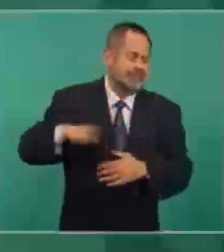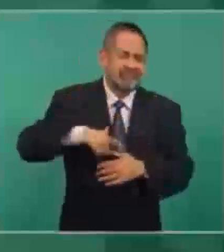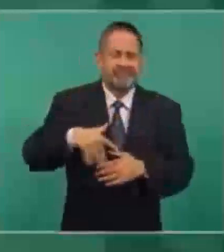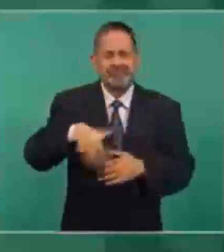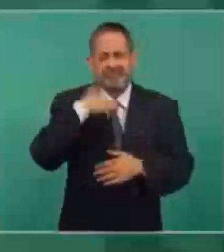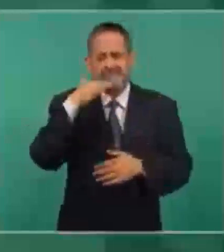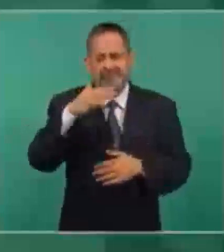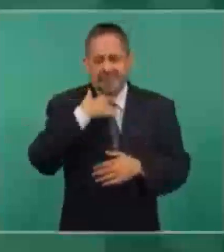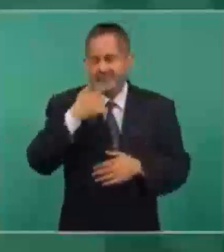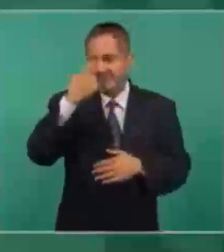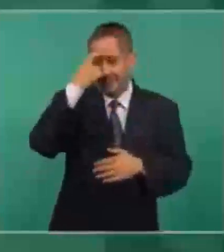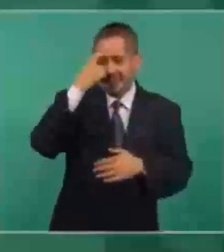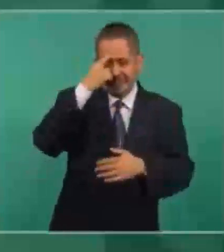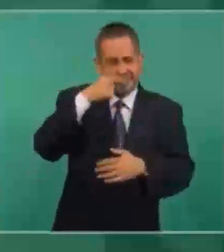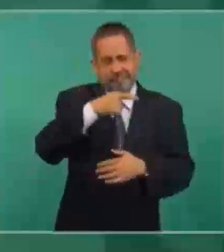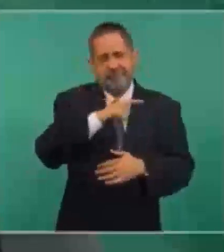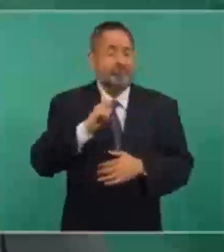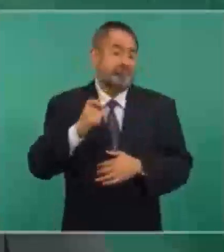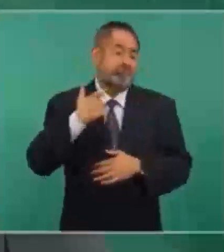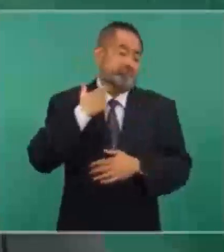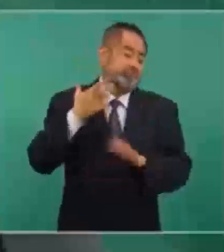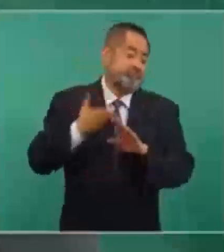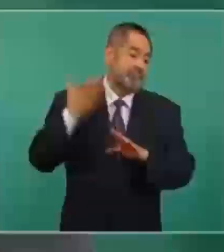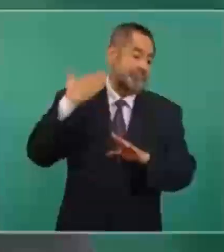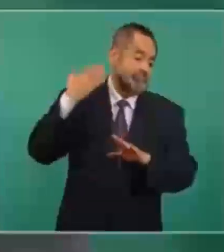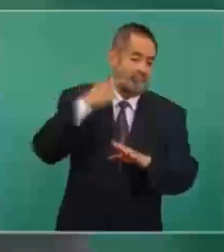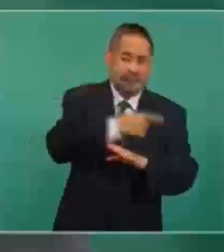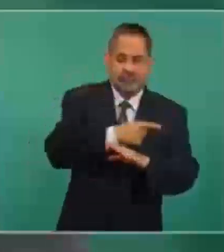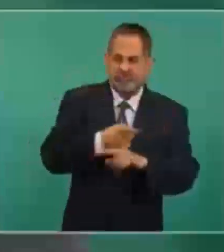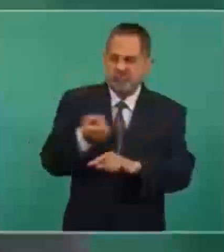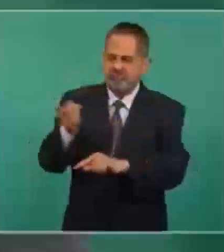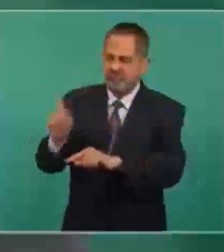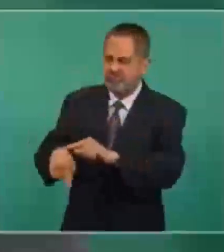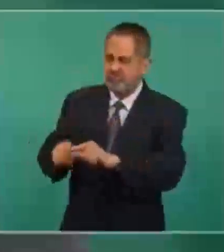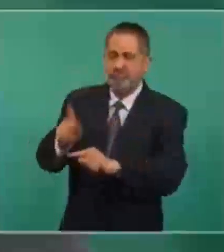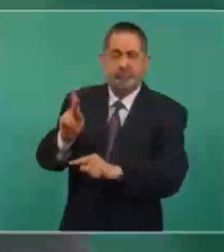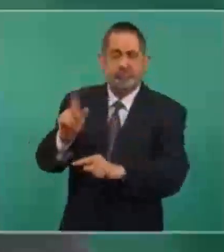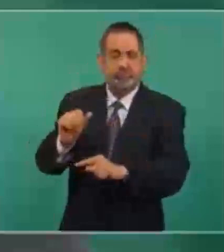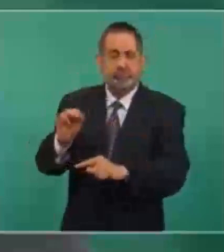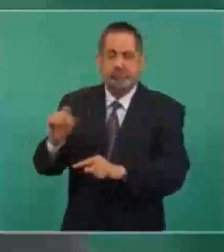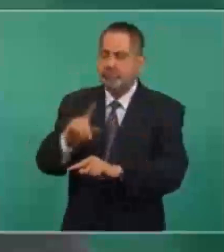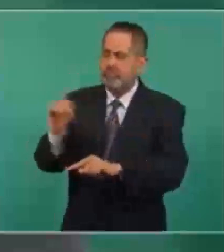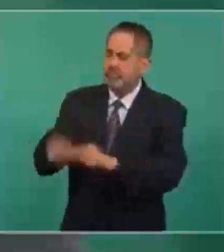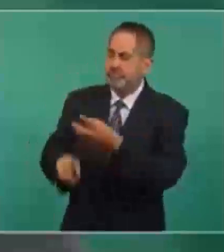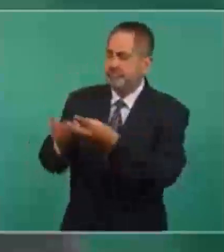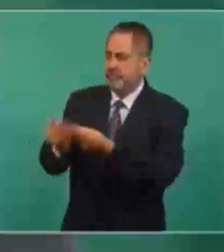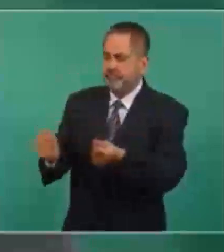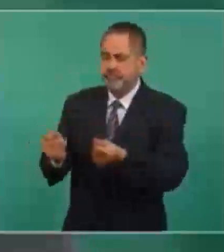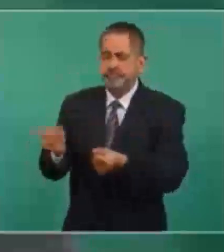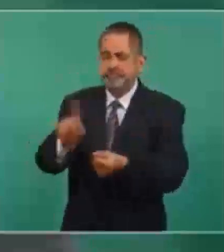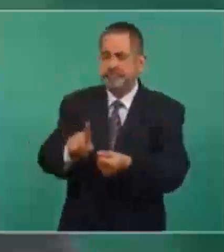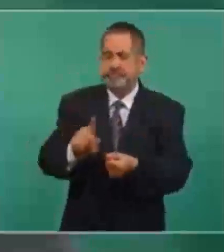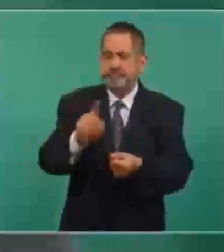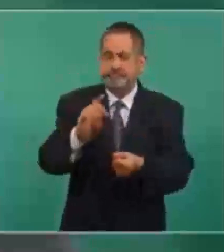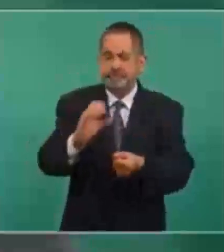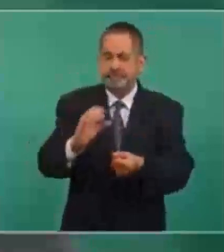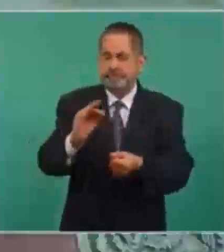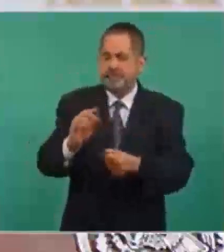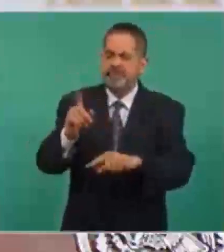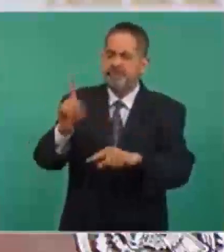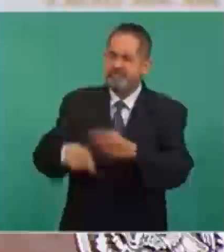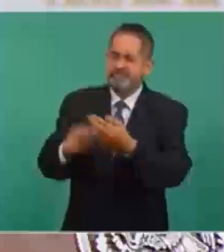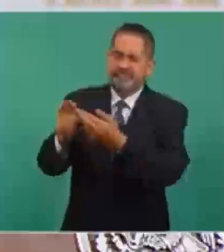sus jefes era destruir a Pemex y destruir a la Comisión Federal de